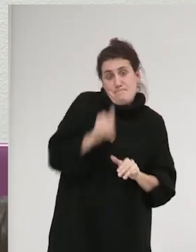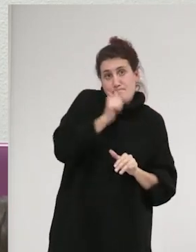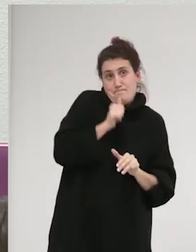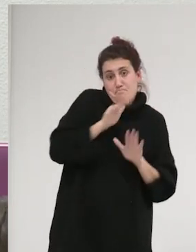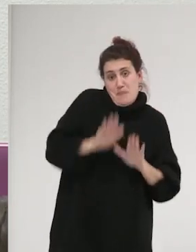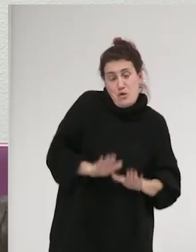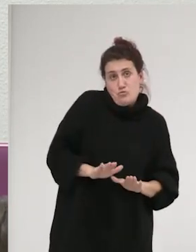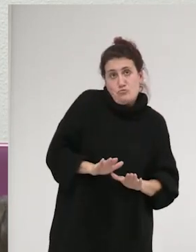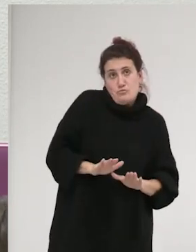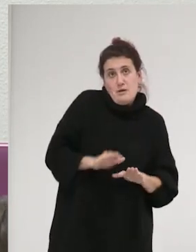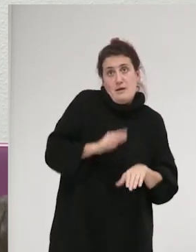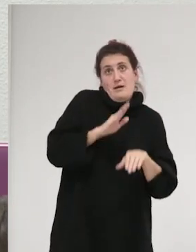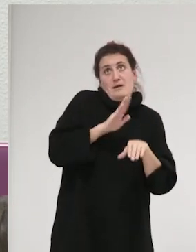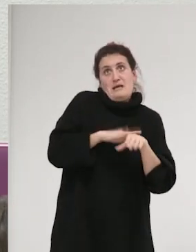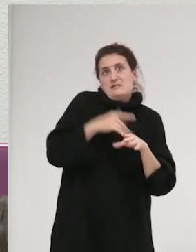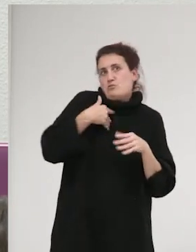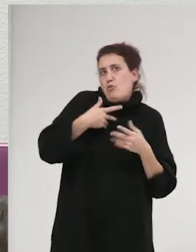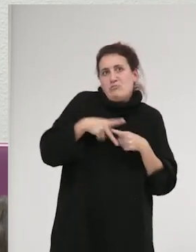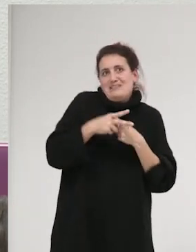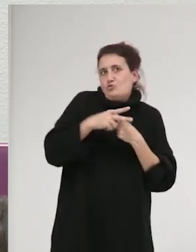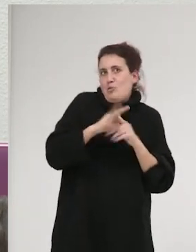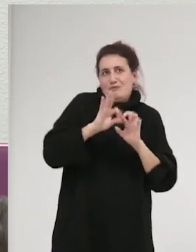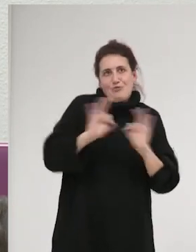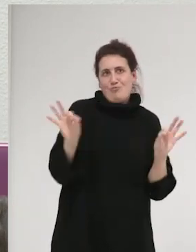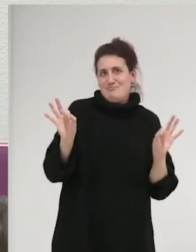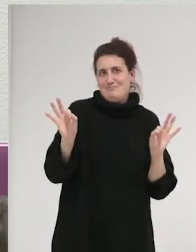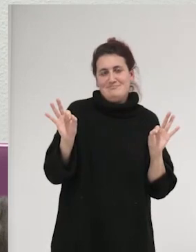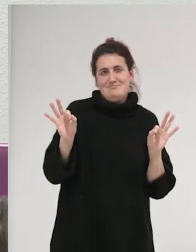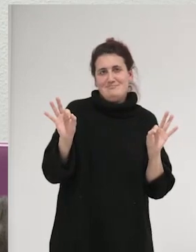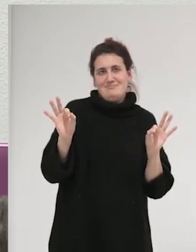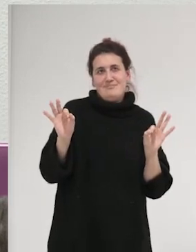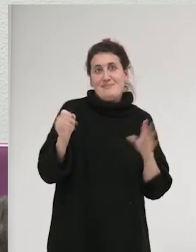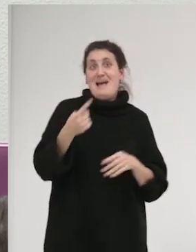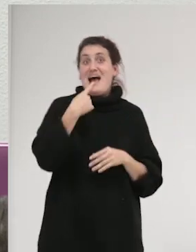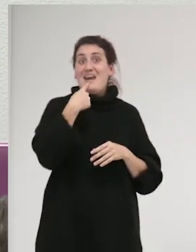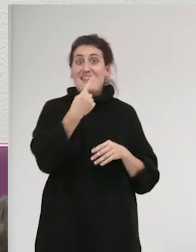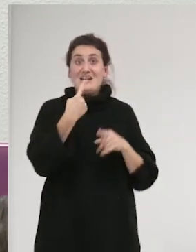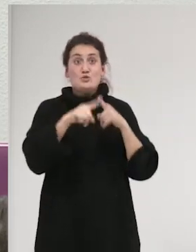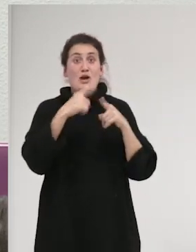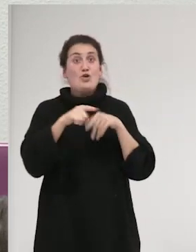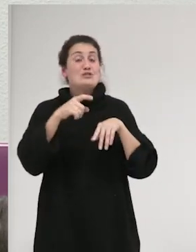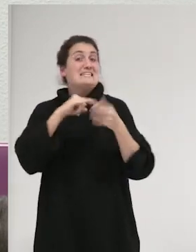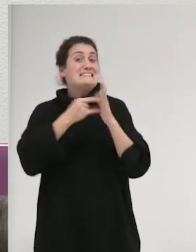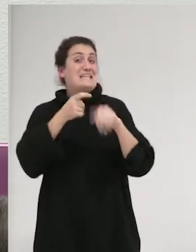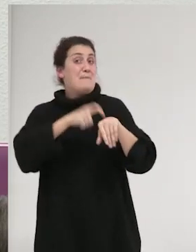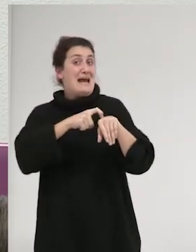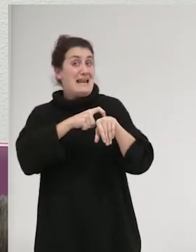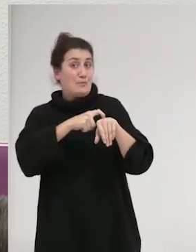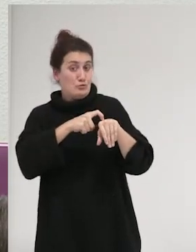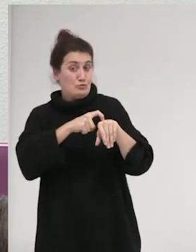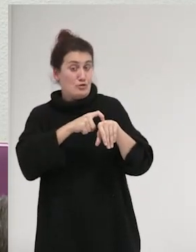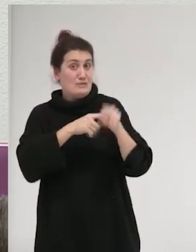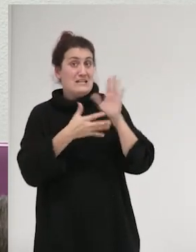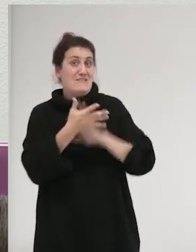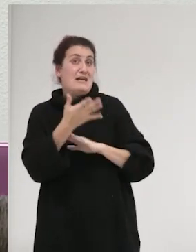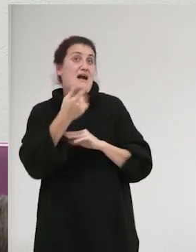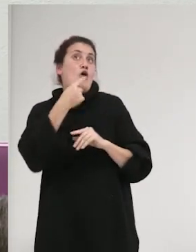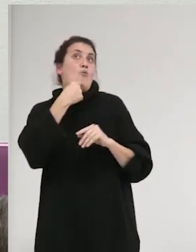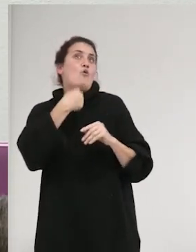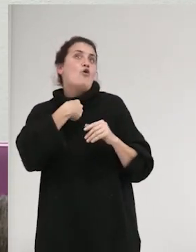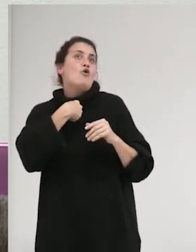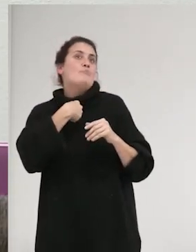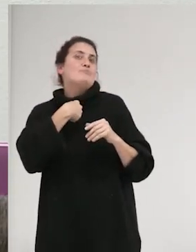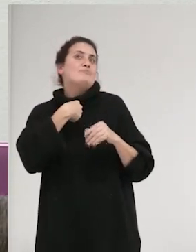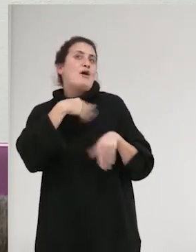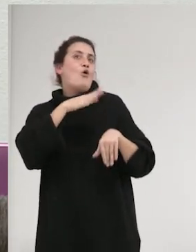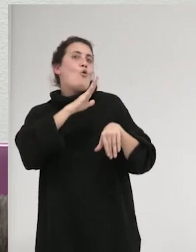relativamente instrumental. El tema es que, al decir que es una cosa del sistema nervioso, nos, bueno, nos exculpa